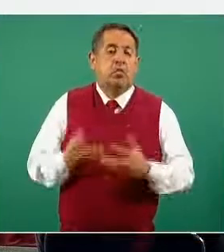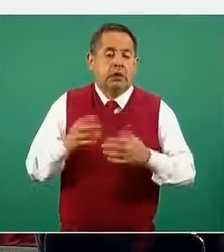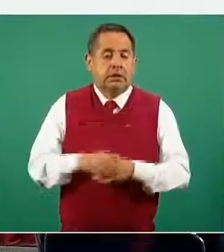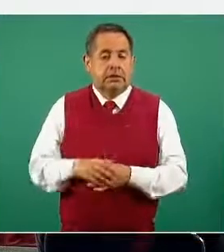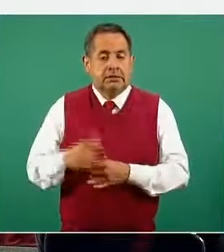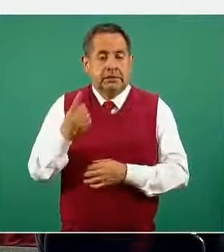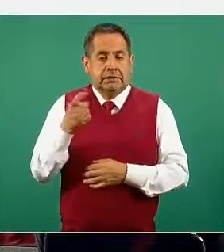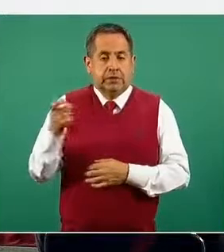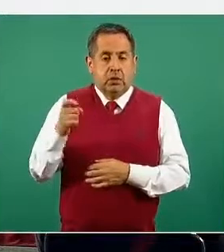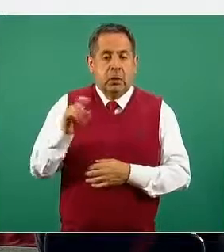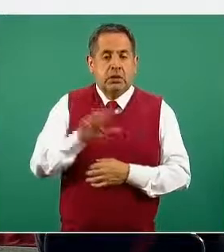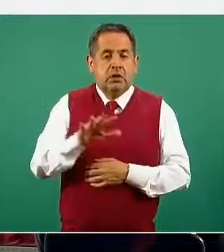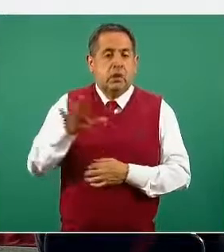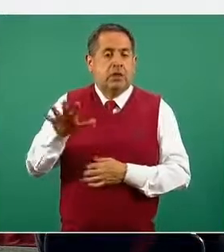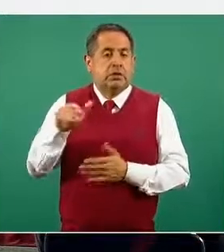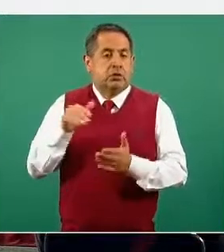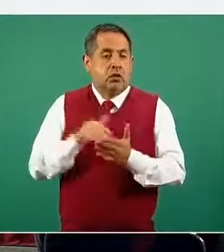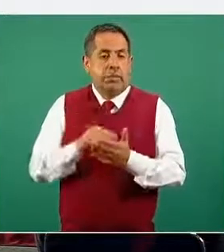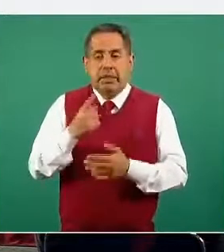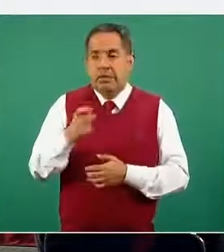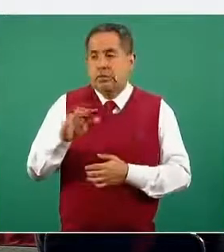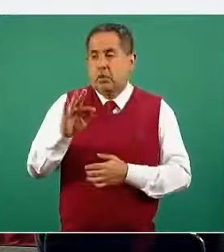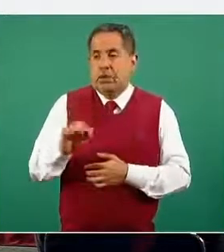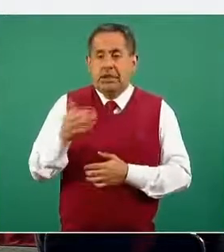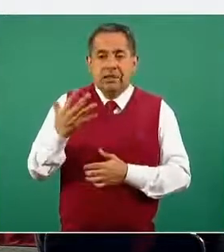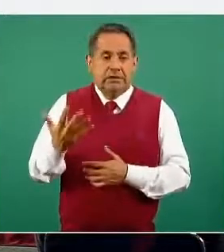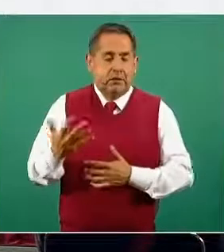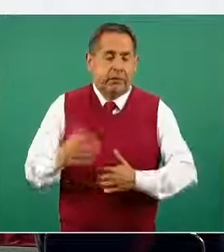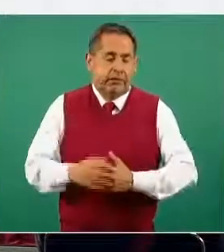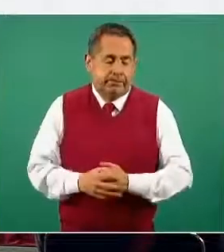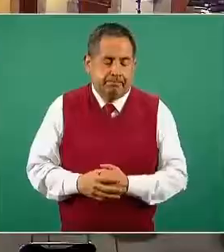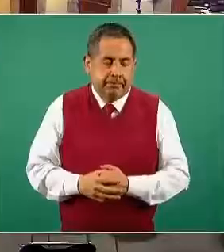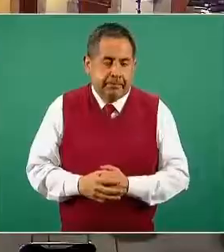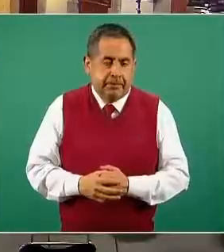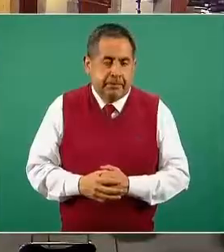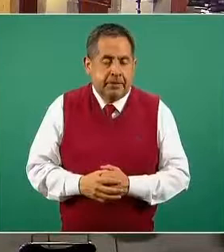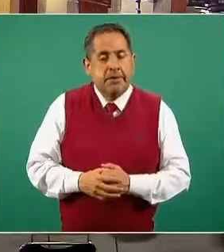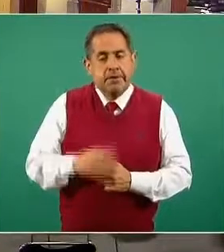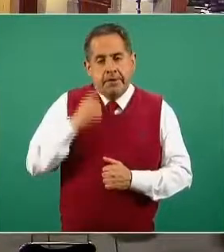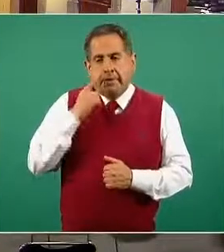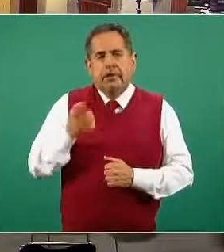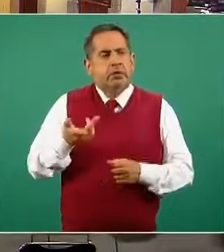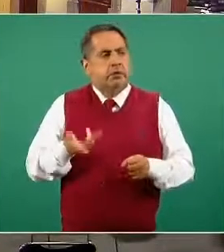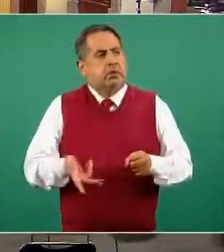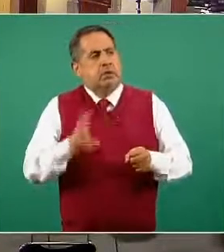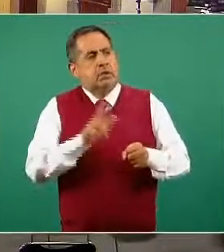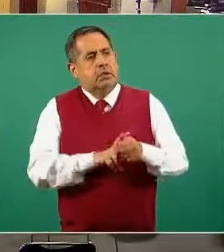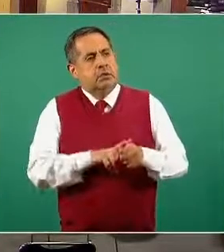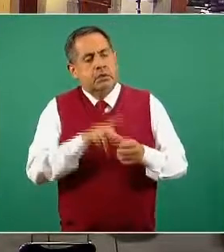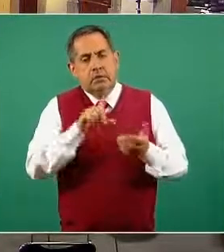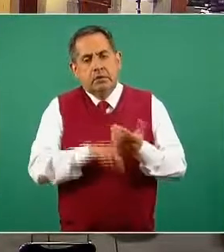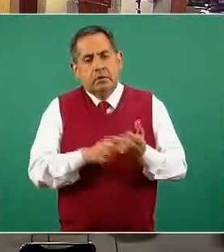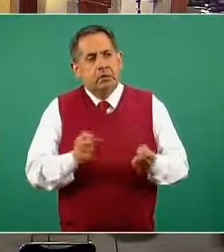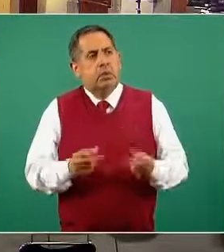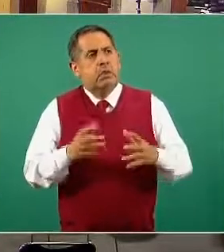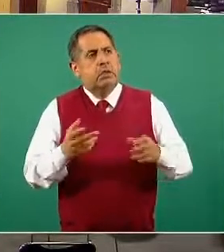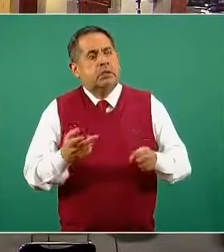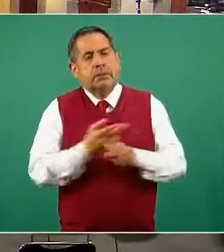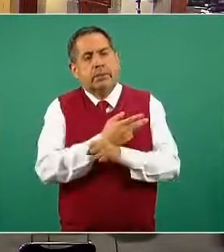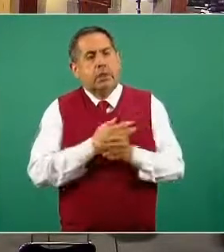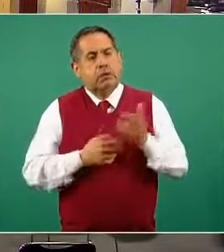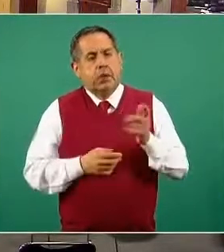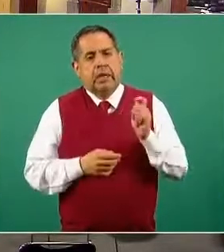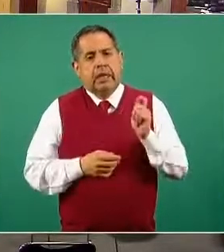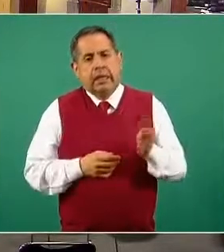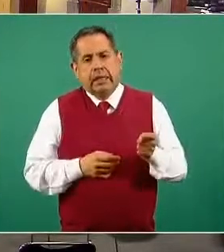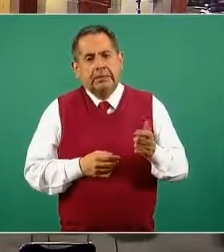son ciento cincuenta y cinco mil ciento cuarenta y cinco. Veamos ahora la ocupación hospitalaria en sus